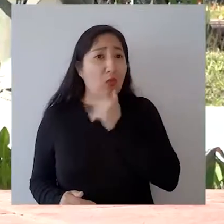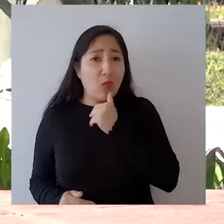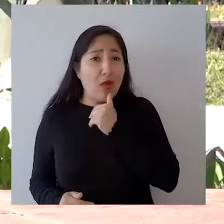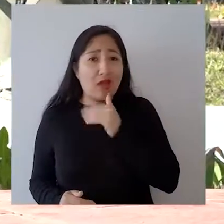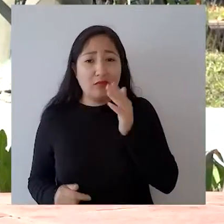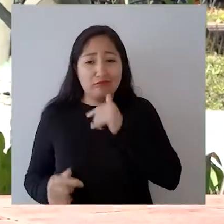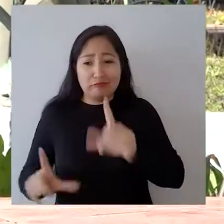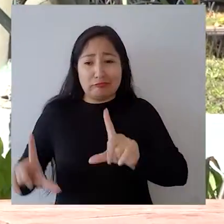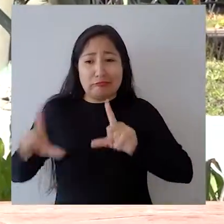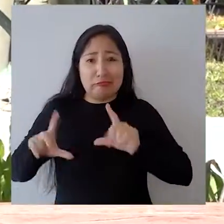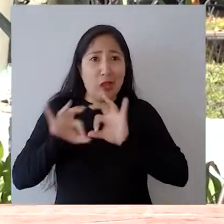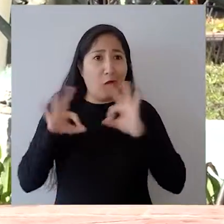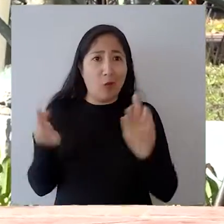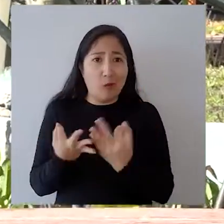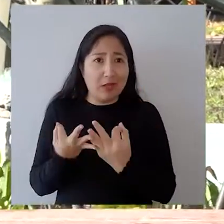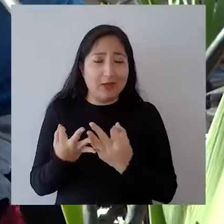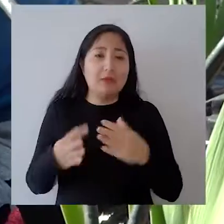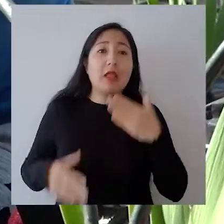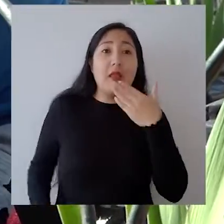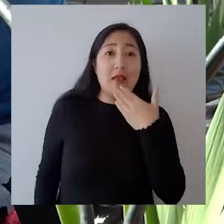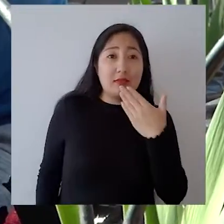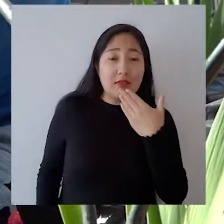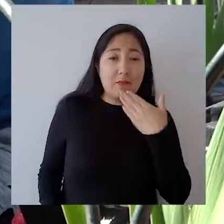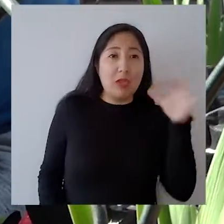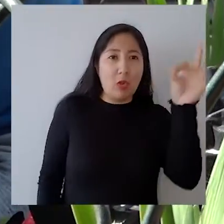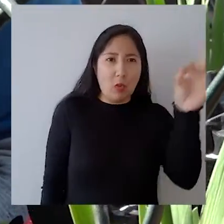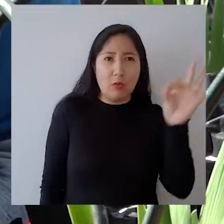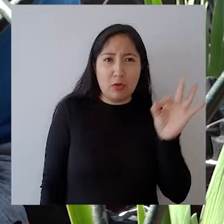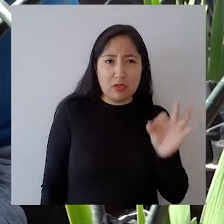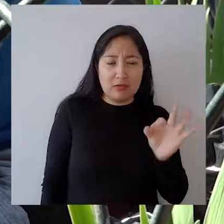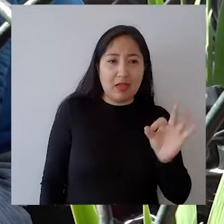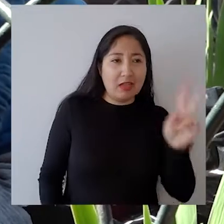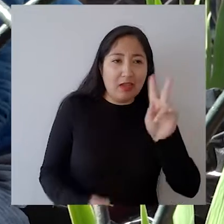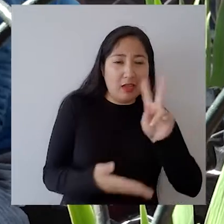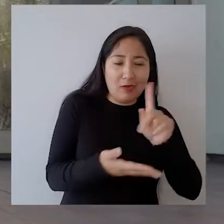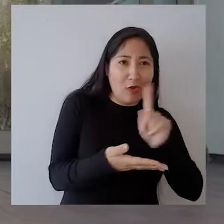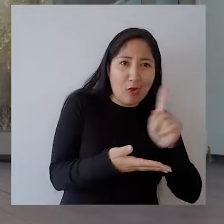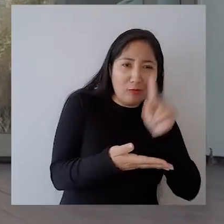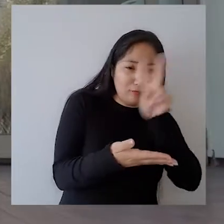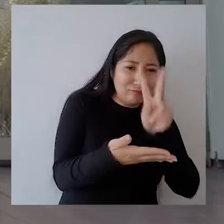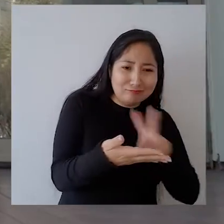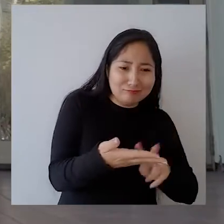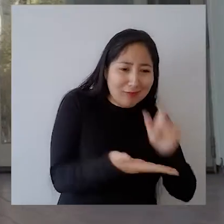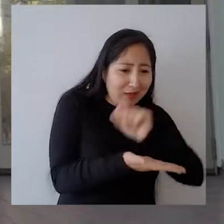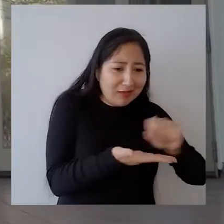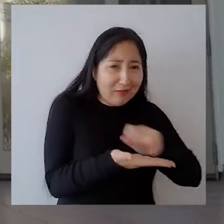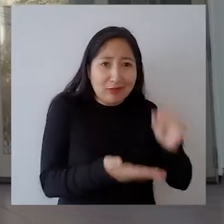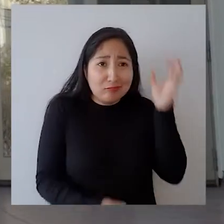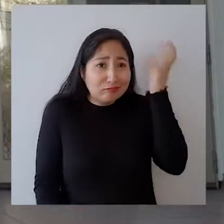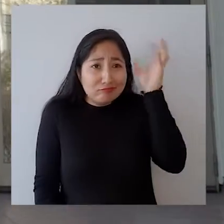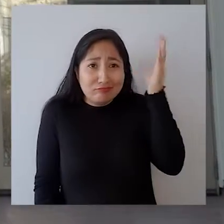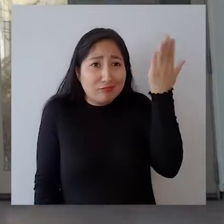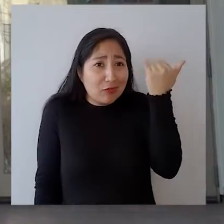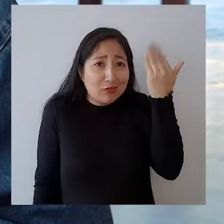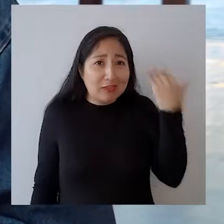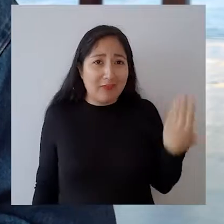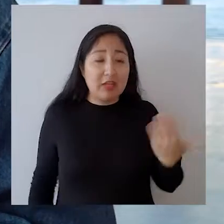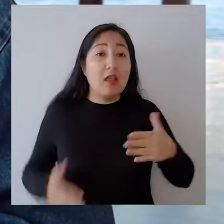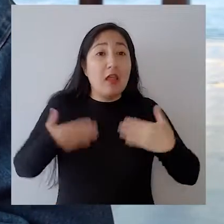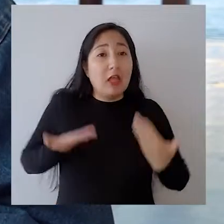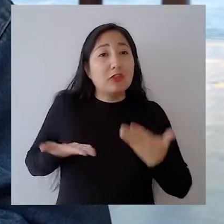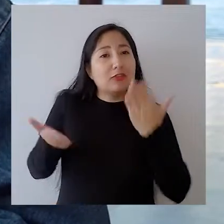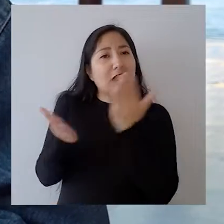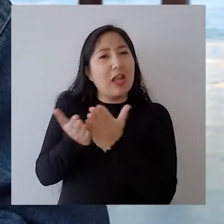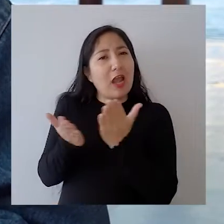enseñanza básica completa también un porcentaje que son no lectores no saben leer ni escribir entonces la escuela